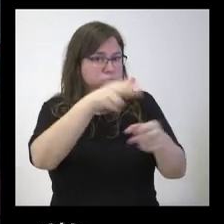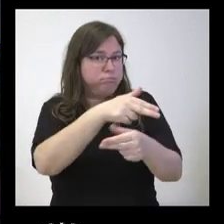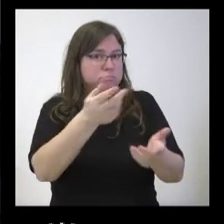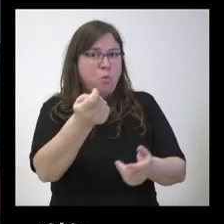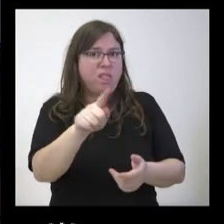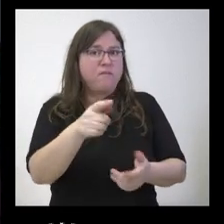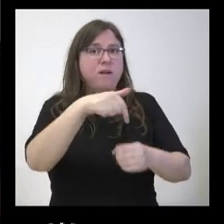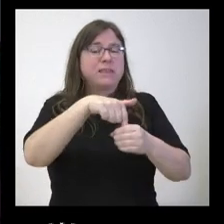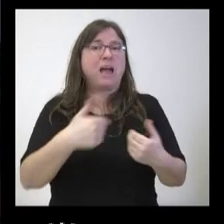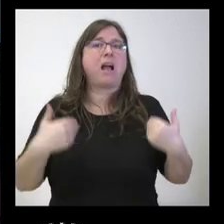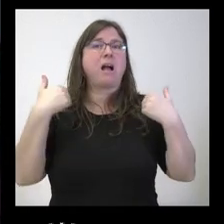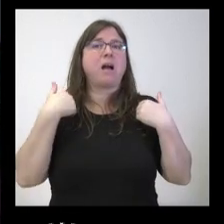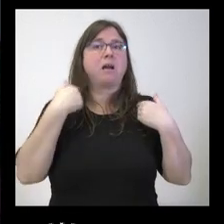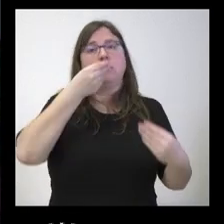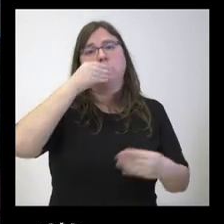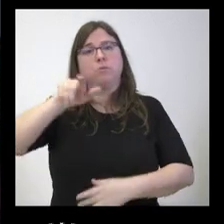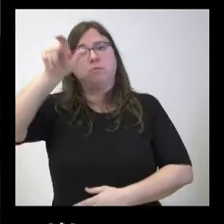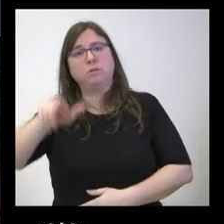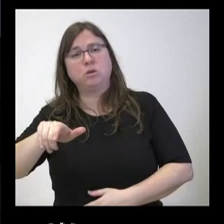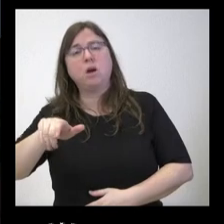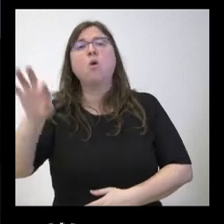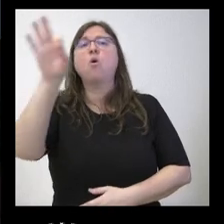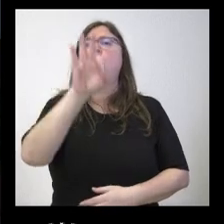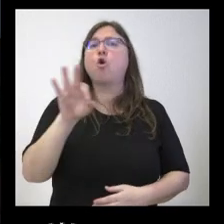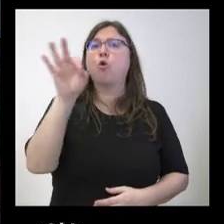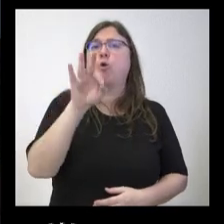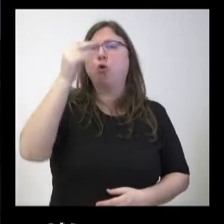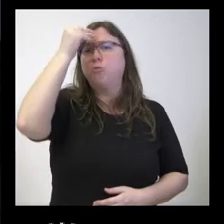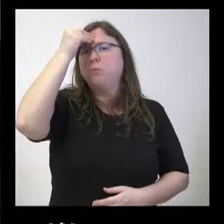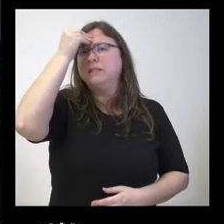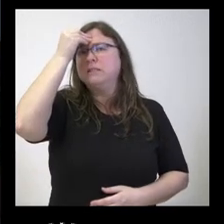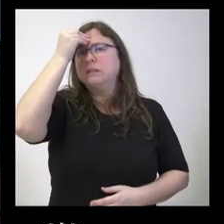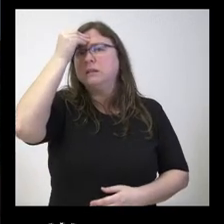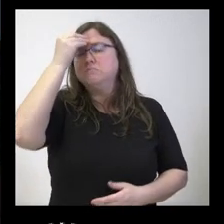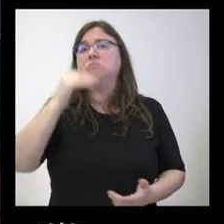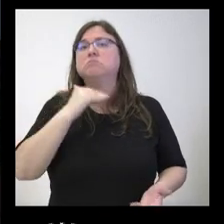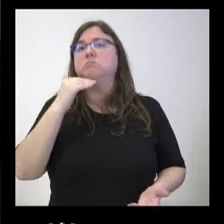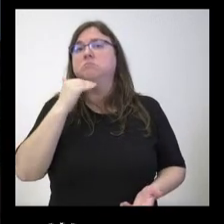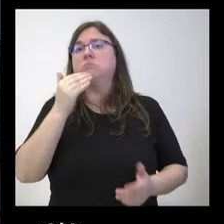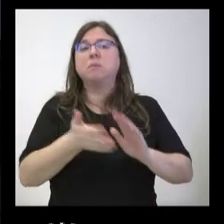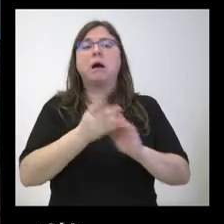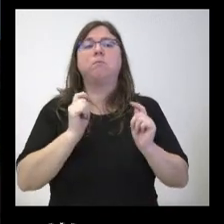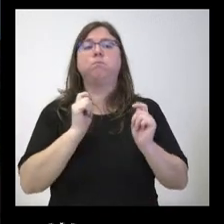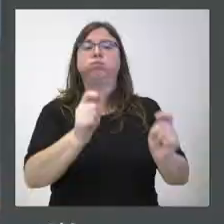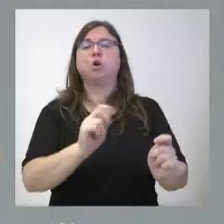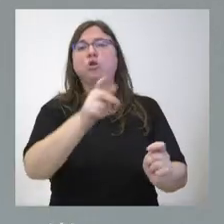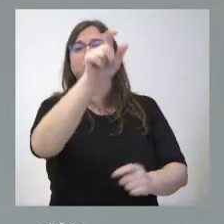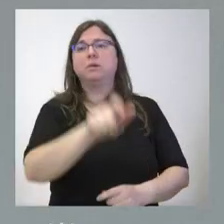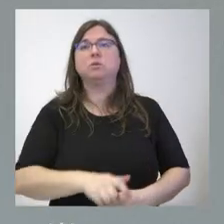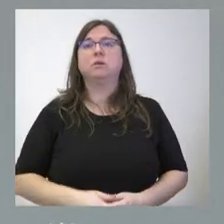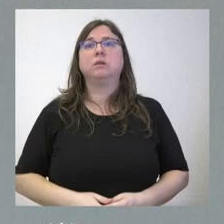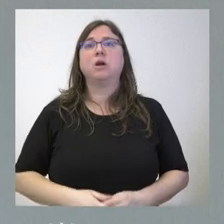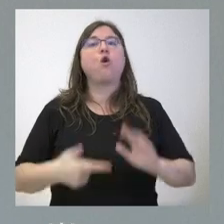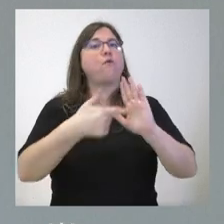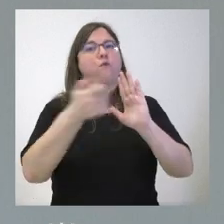ese cargo lo ostente una persona y acumule o si creen que va a haber alguien nombrado en breve prescindible no es